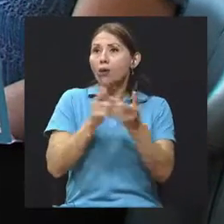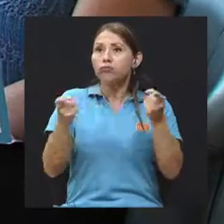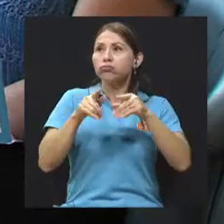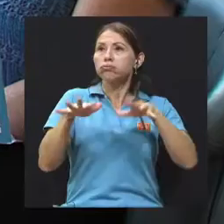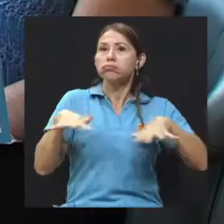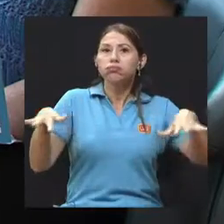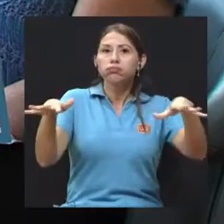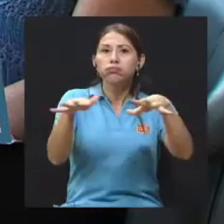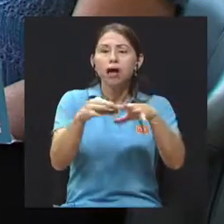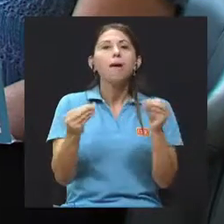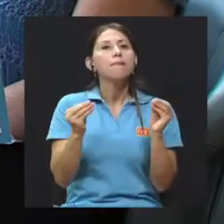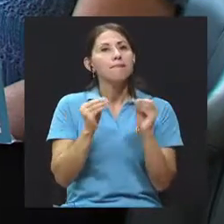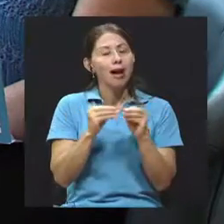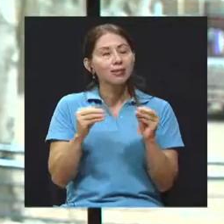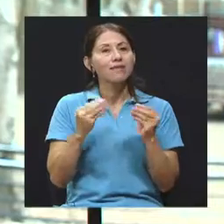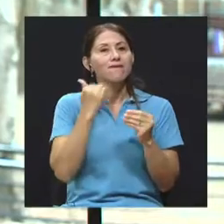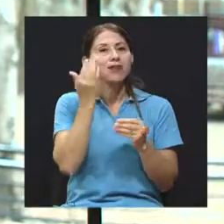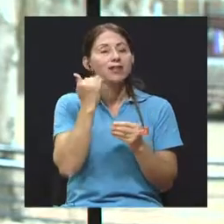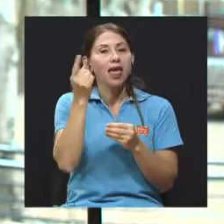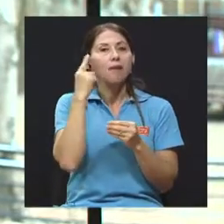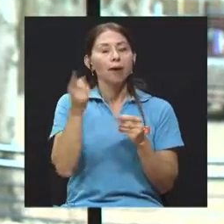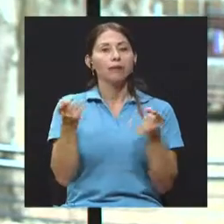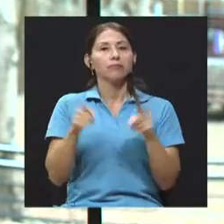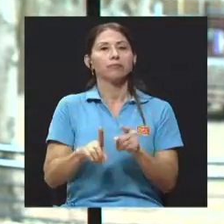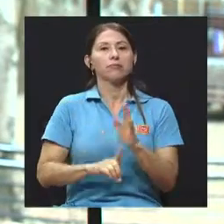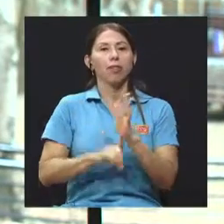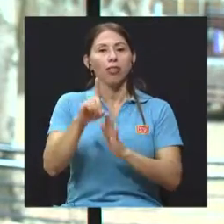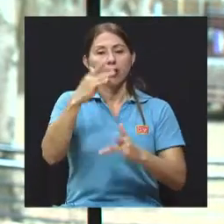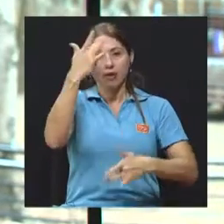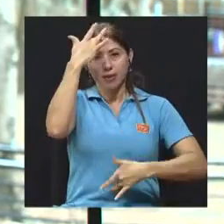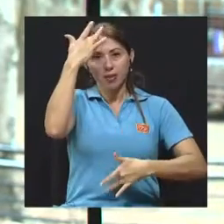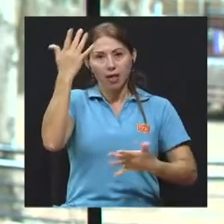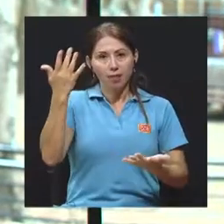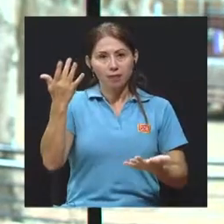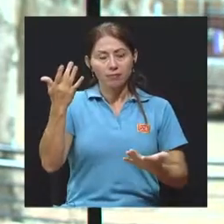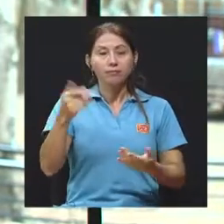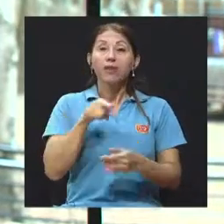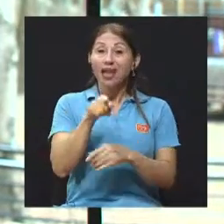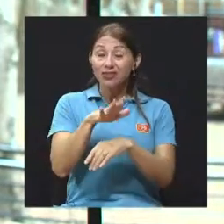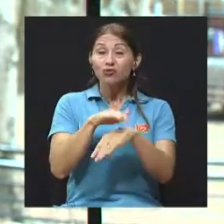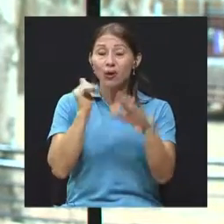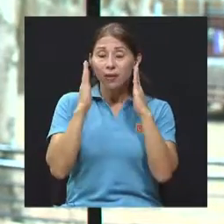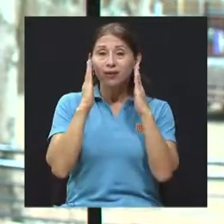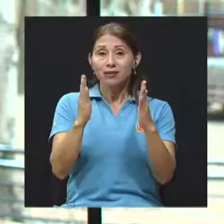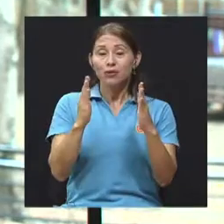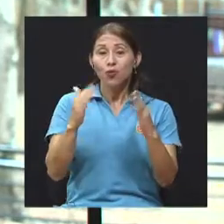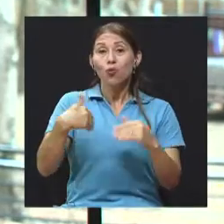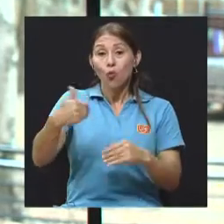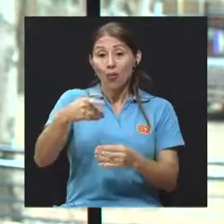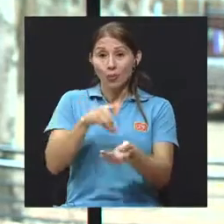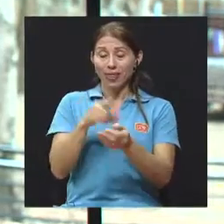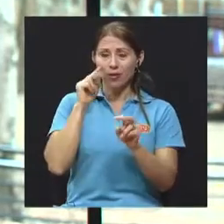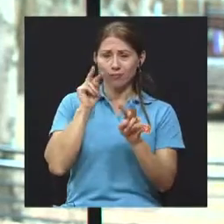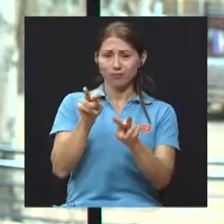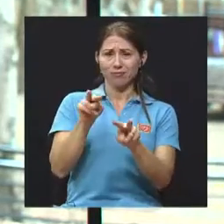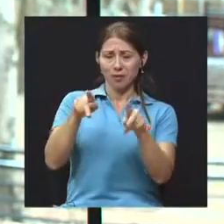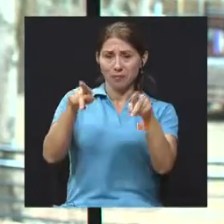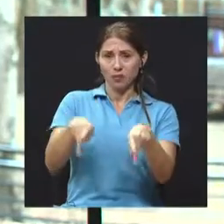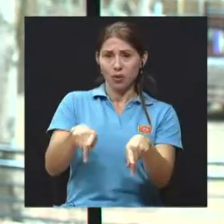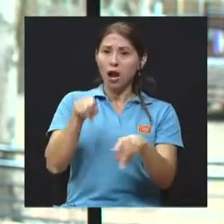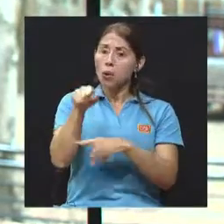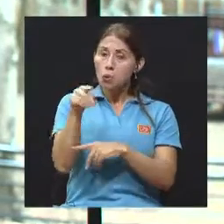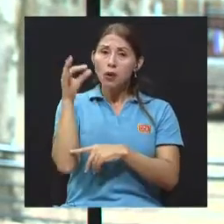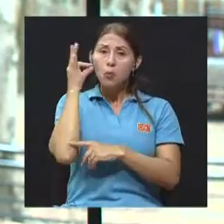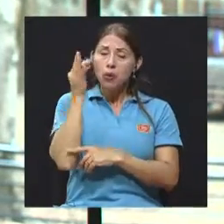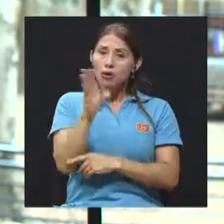pues tendrá más facilidad en desarrollar la enfermedad. Entonces es parte de lo que nos llama la atención al momento de ver a la paciente, si es una